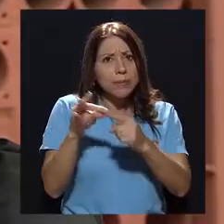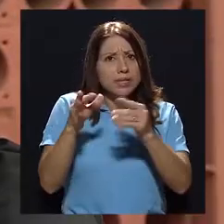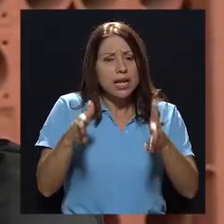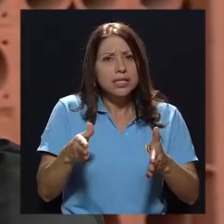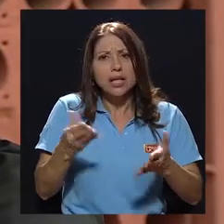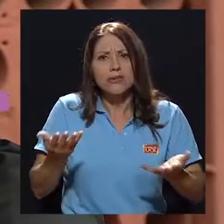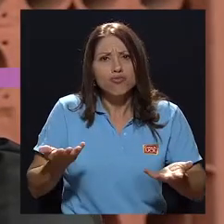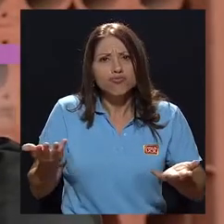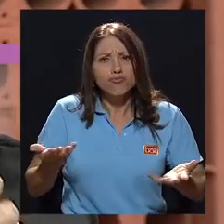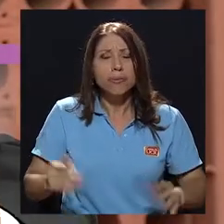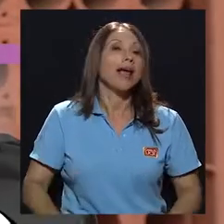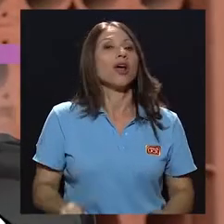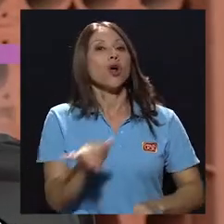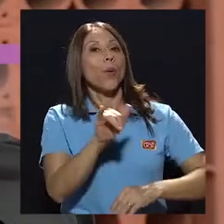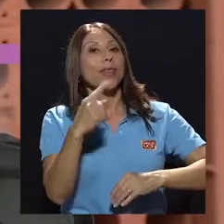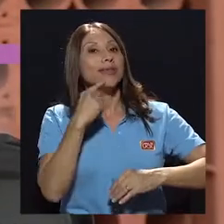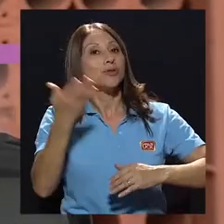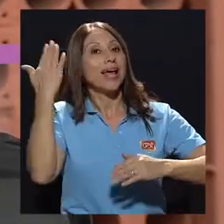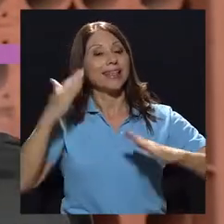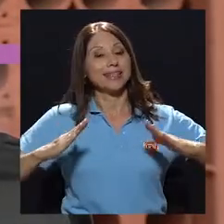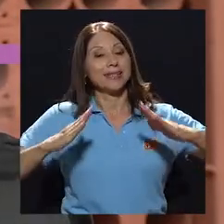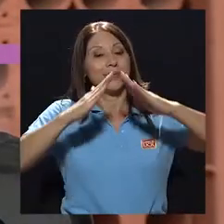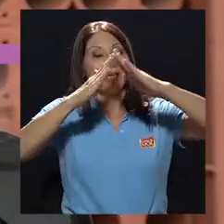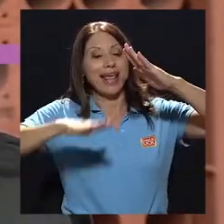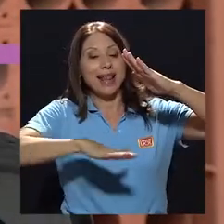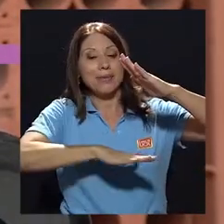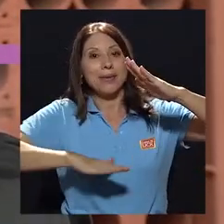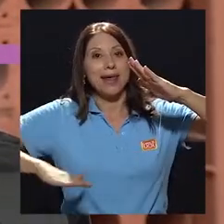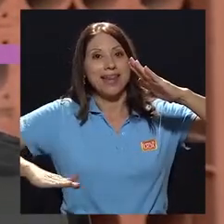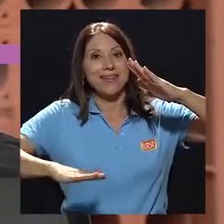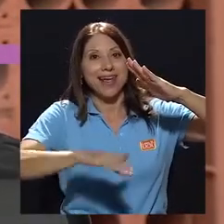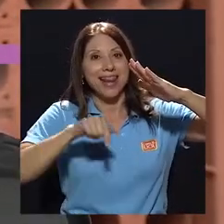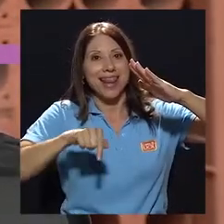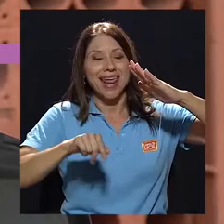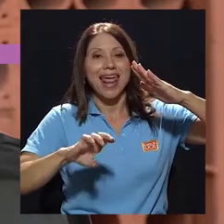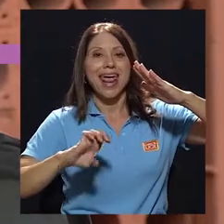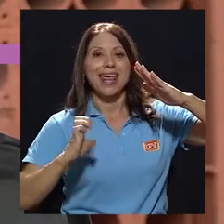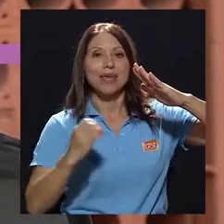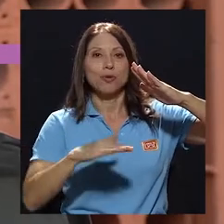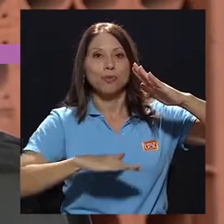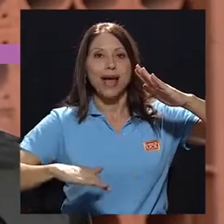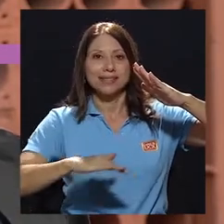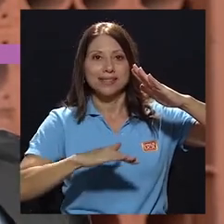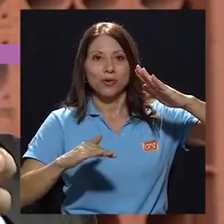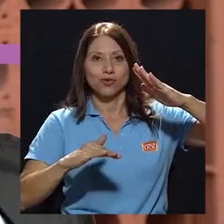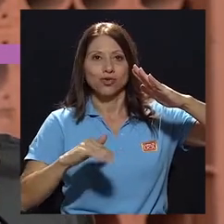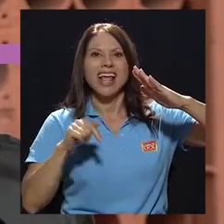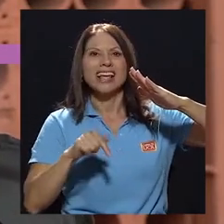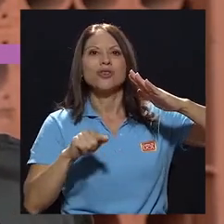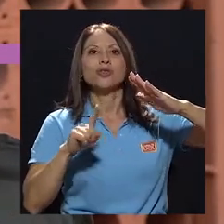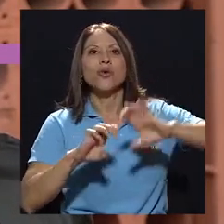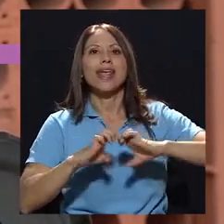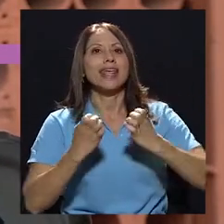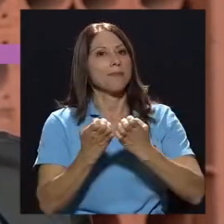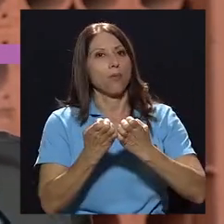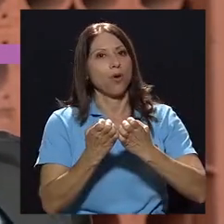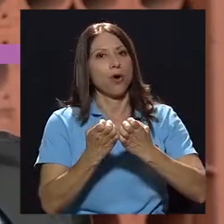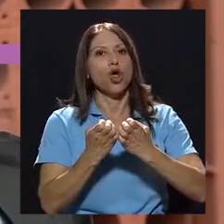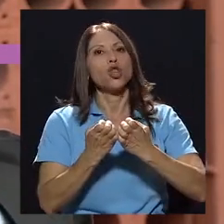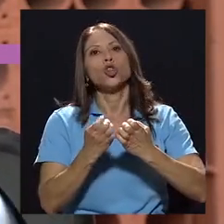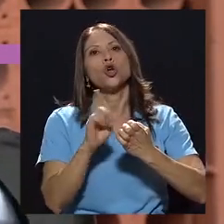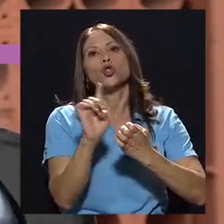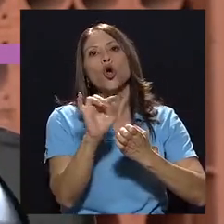Digamos que, como decíamos, en el primer nivel de atención existen los equipos básicos de atención integral de salud, que es un equipo de salud, no